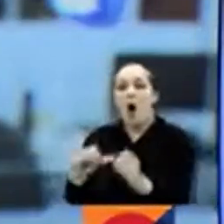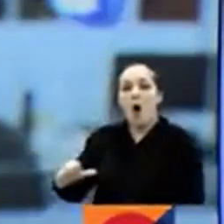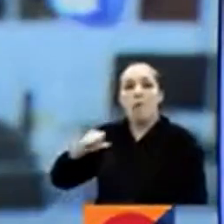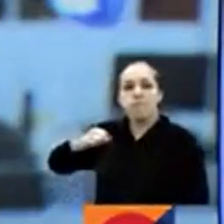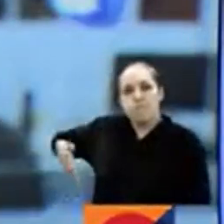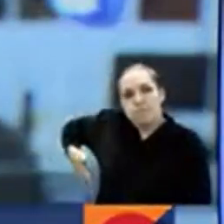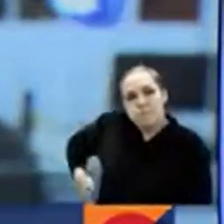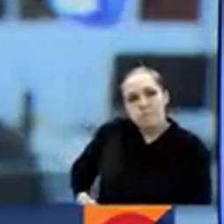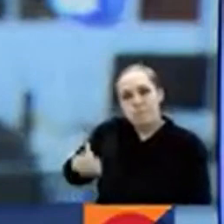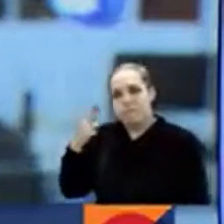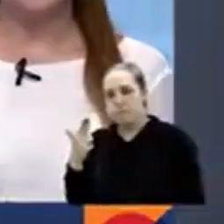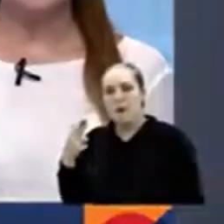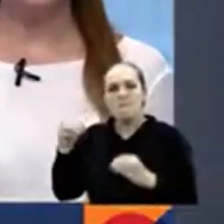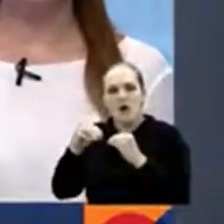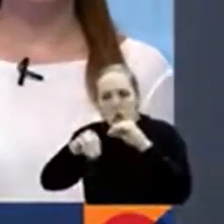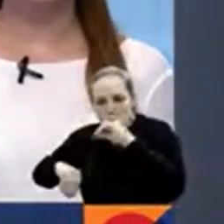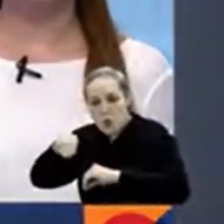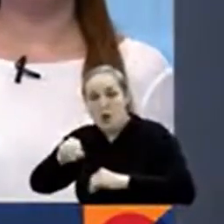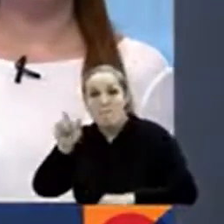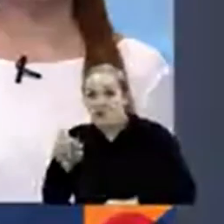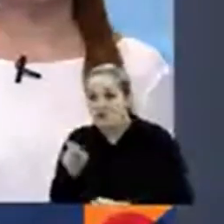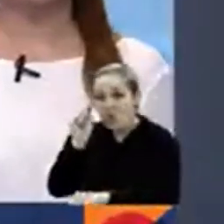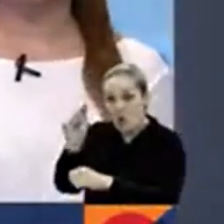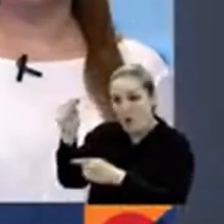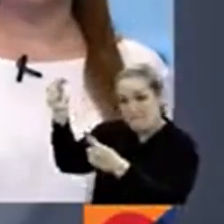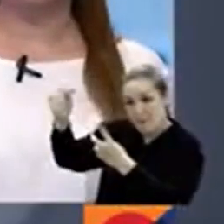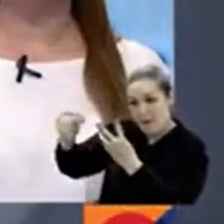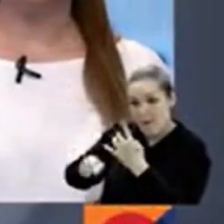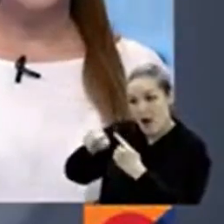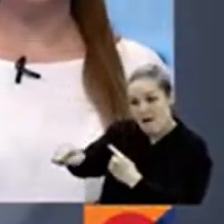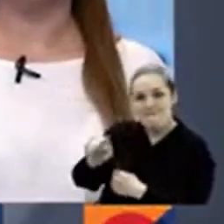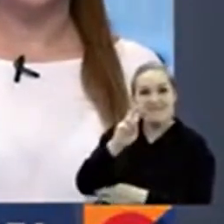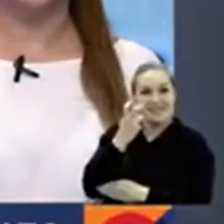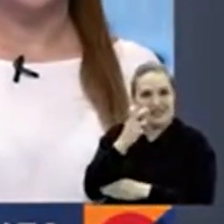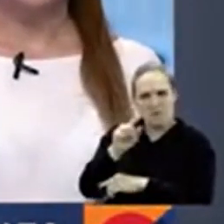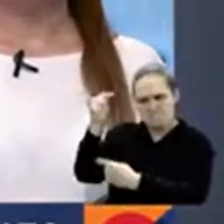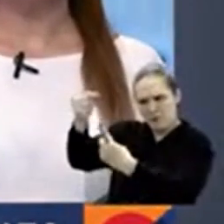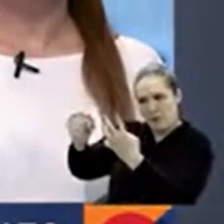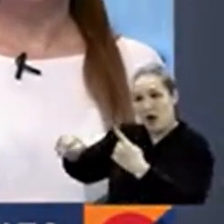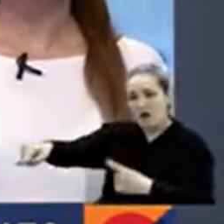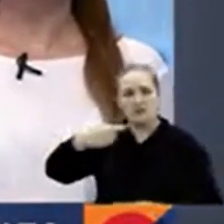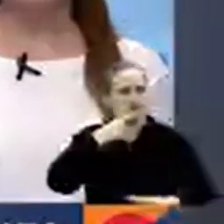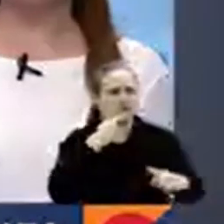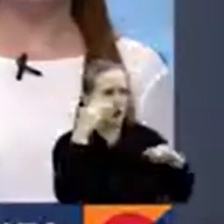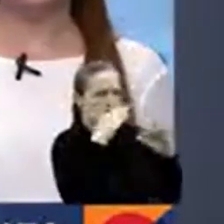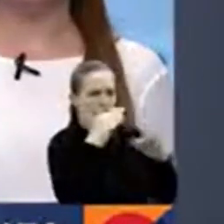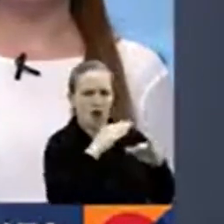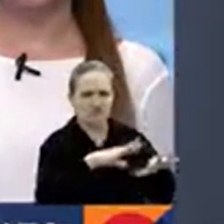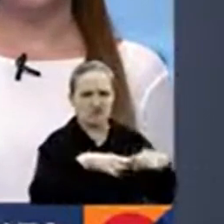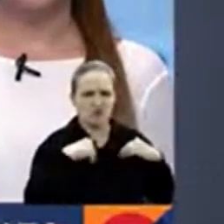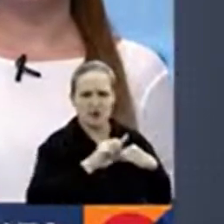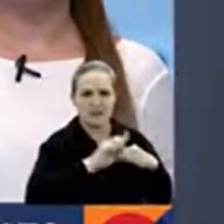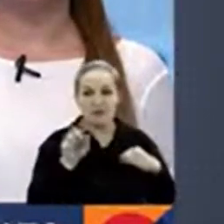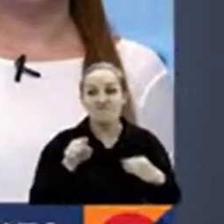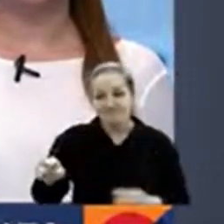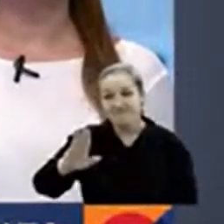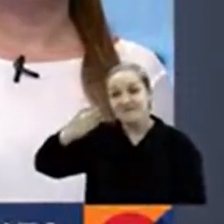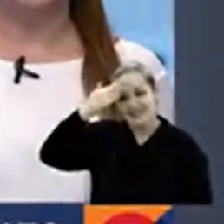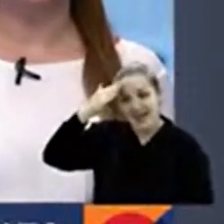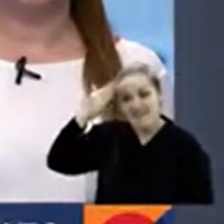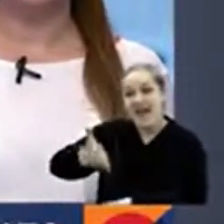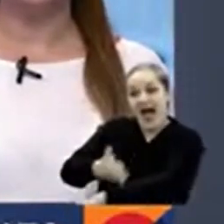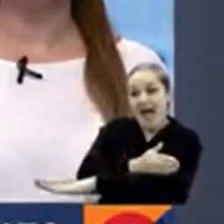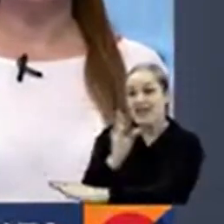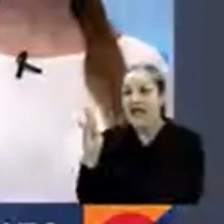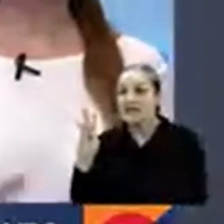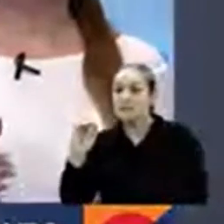armas. Se declaró inocente. En la audiencia, el fiscal del caso dijo que Margaret Chacón sabía del plan criminal que llevaba a cabo su esposo